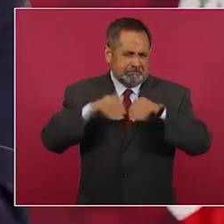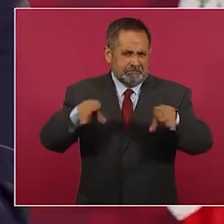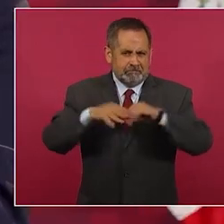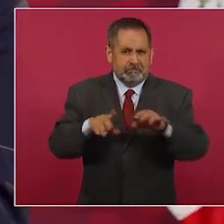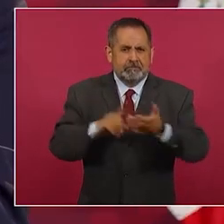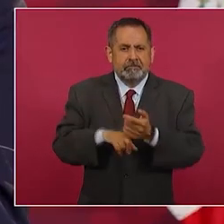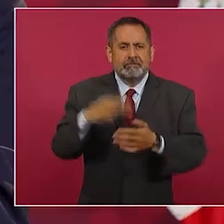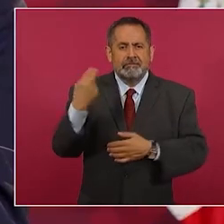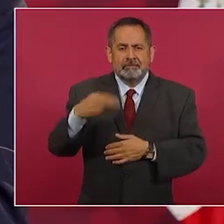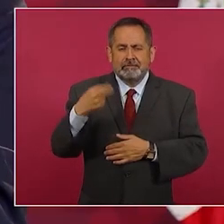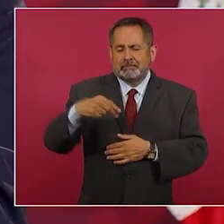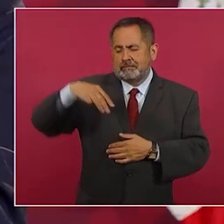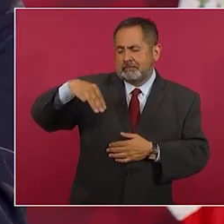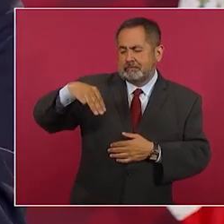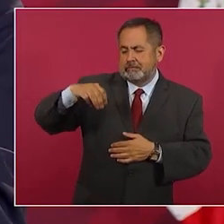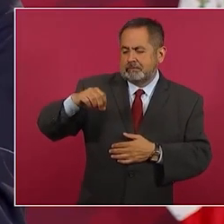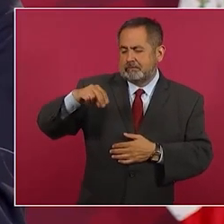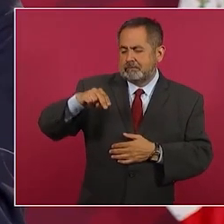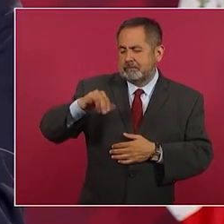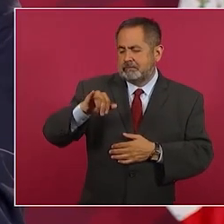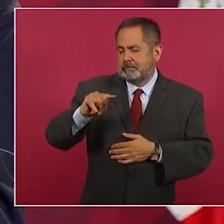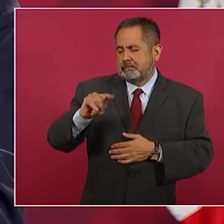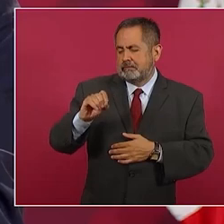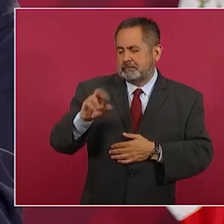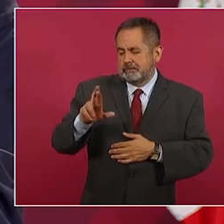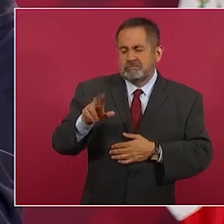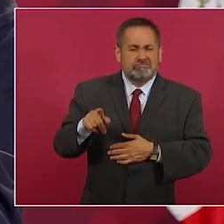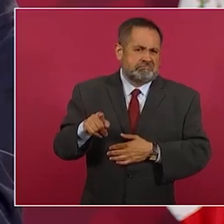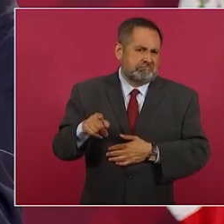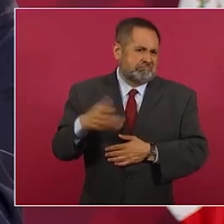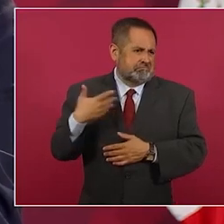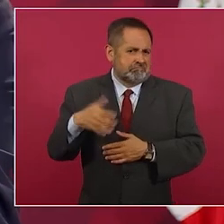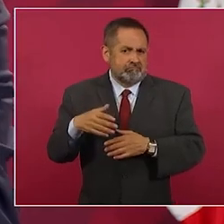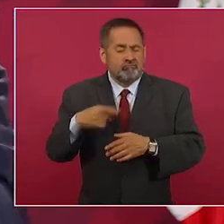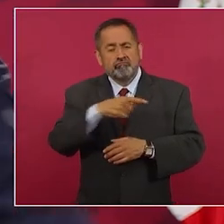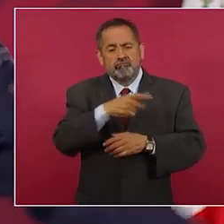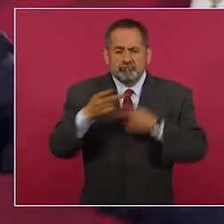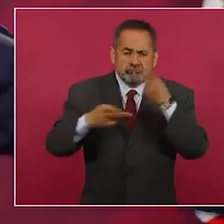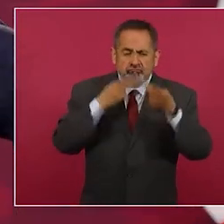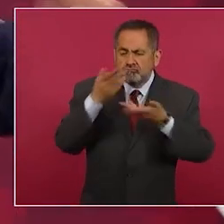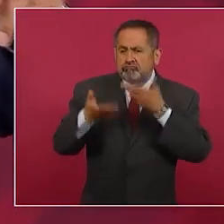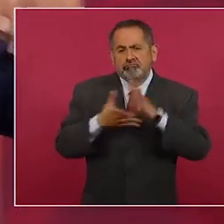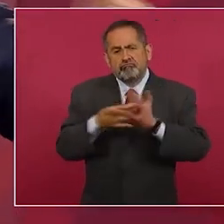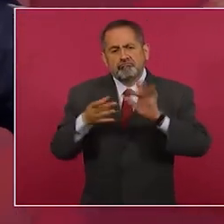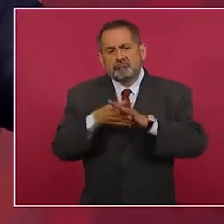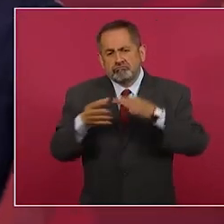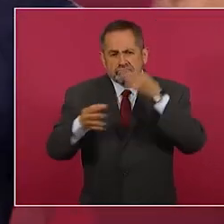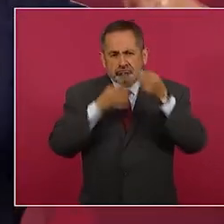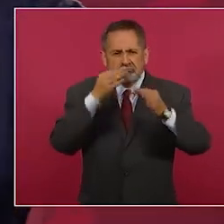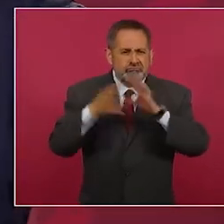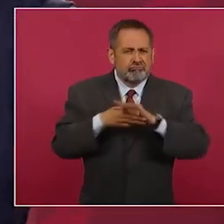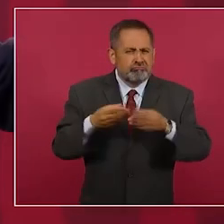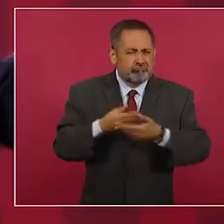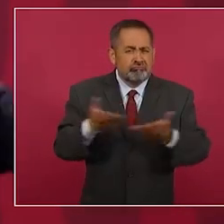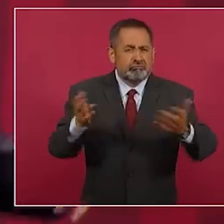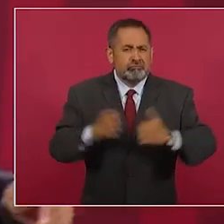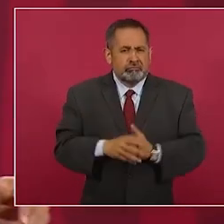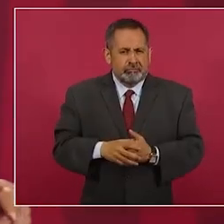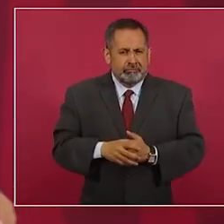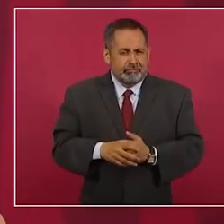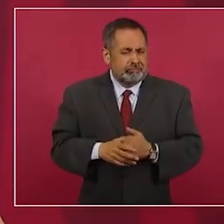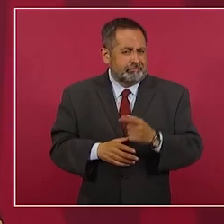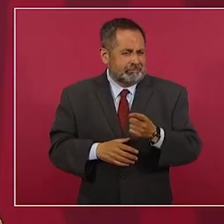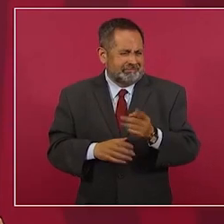monitor doctor y daba el servicio vial